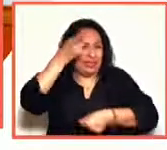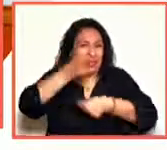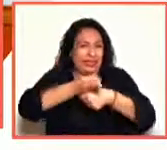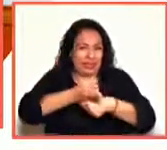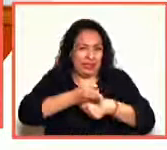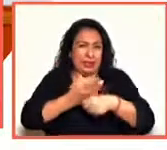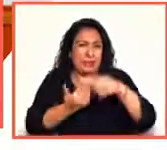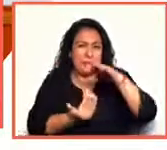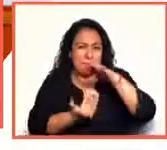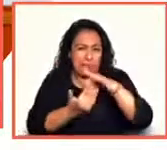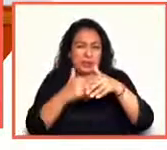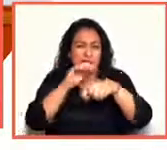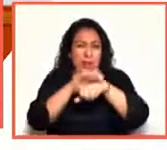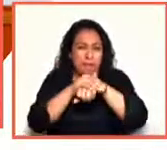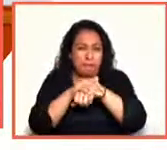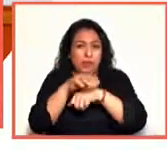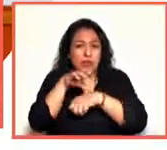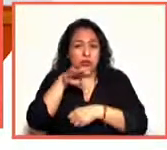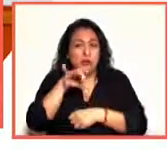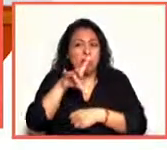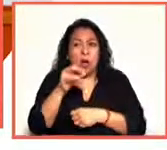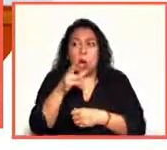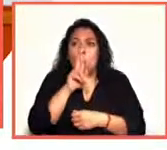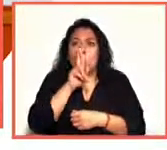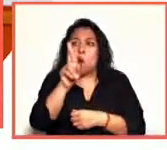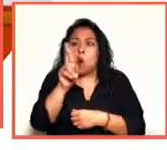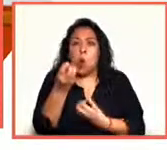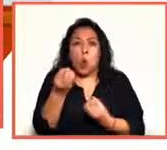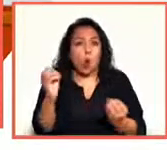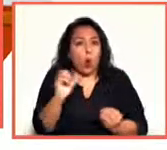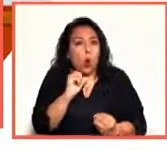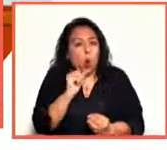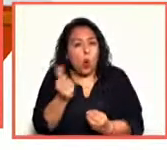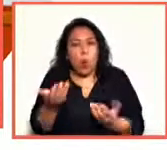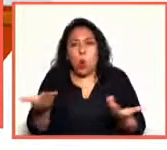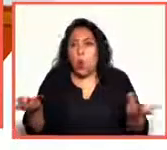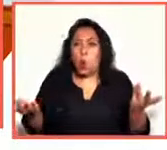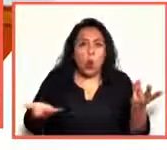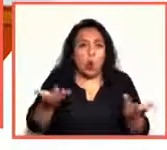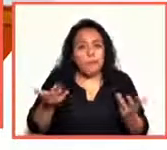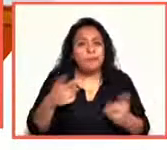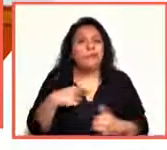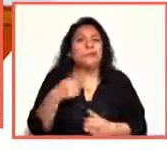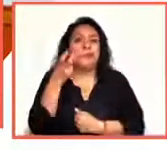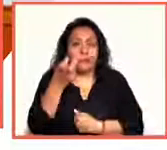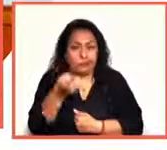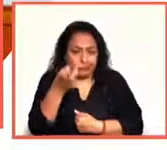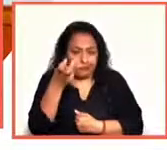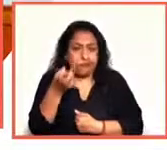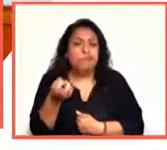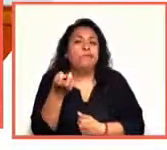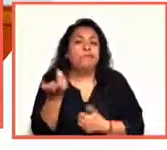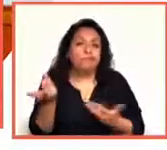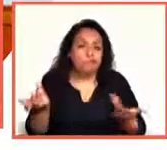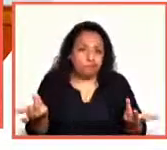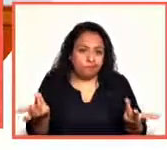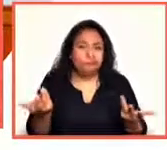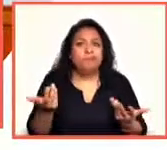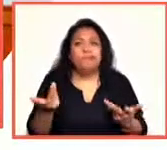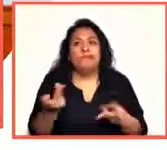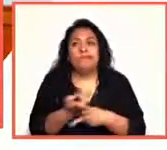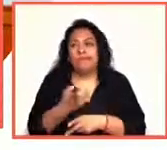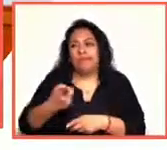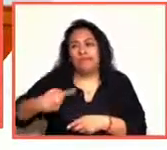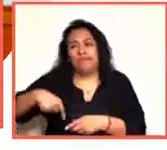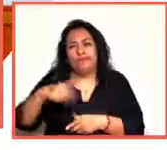Amigos del MACO y que, bueno, eso hizo que los ánimos un poco